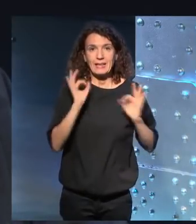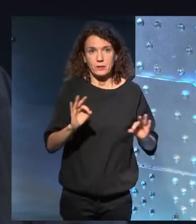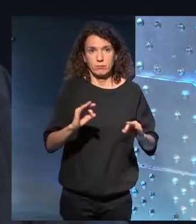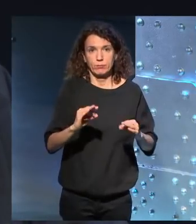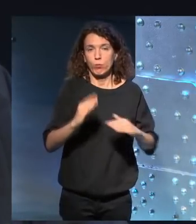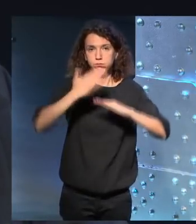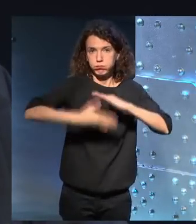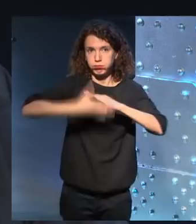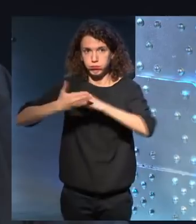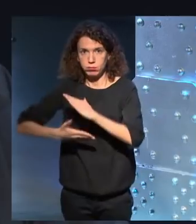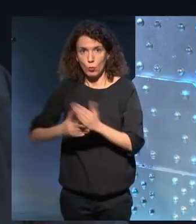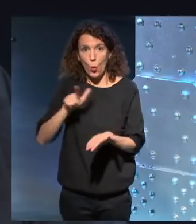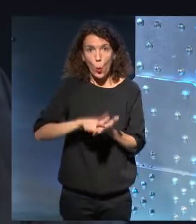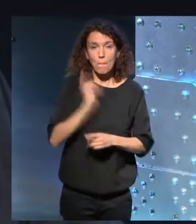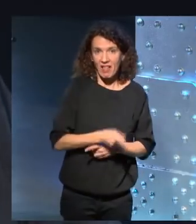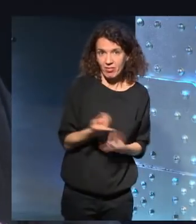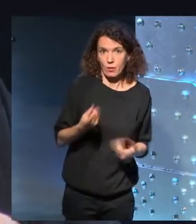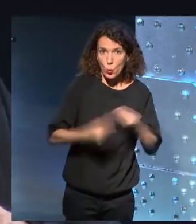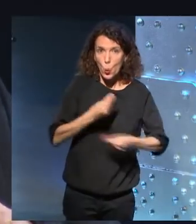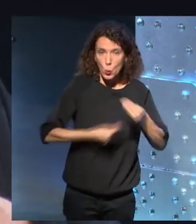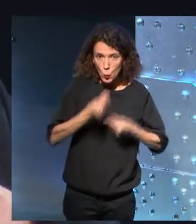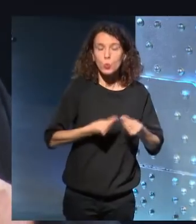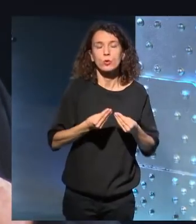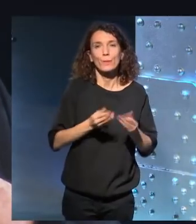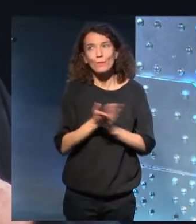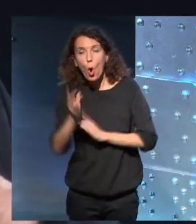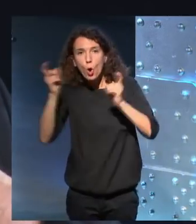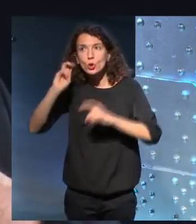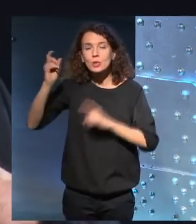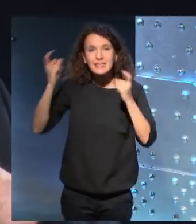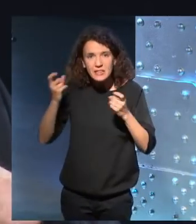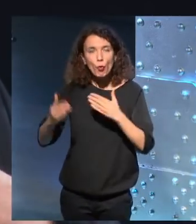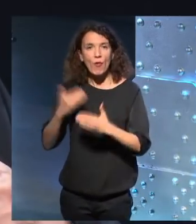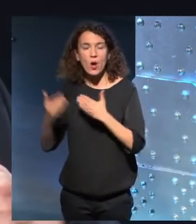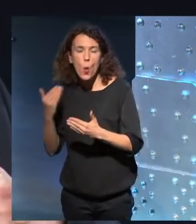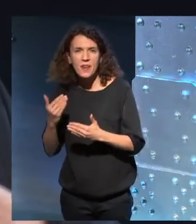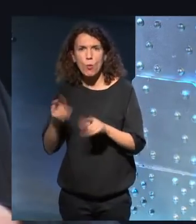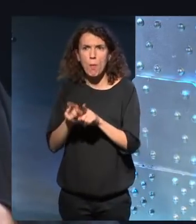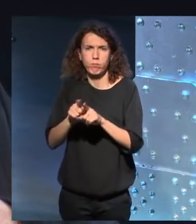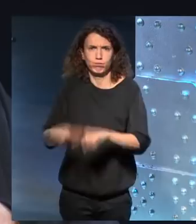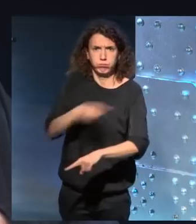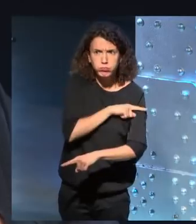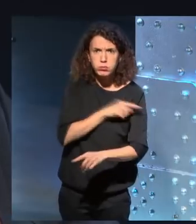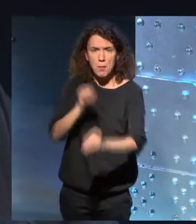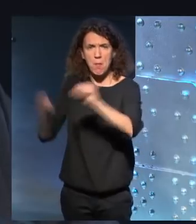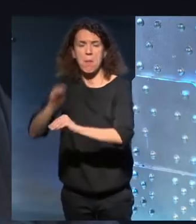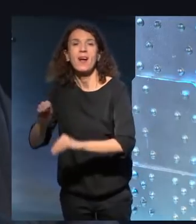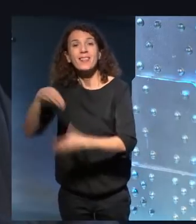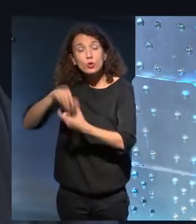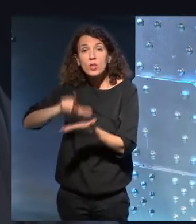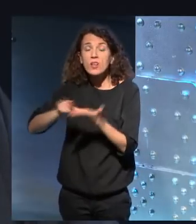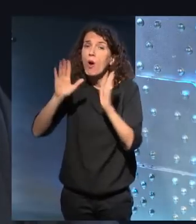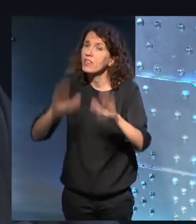y que todos los intentos de vanguardia radical en literatura